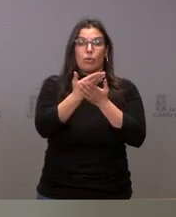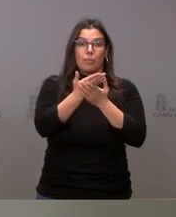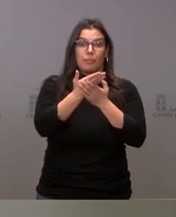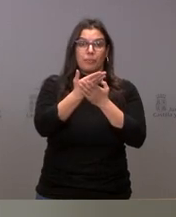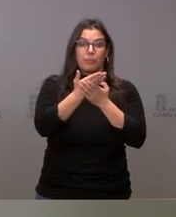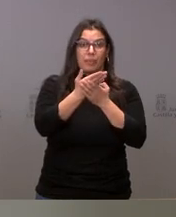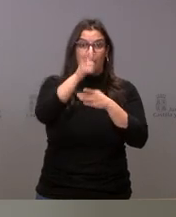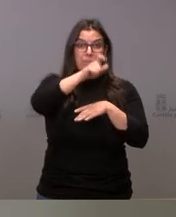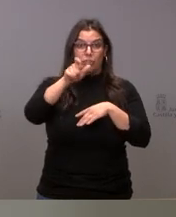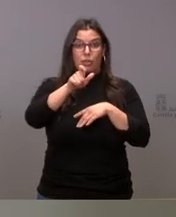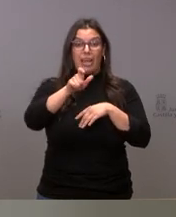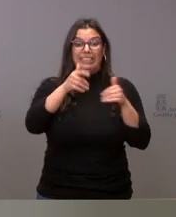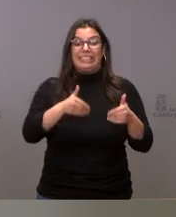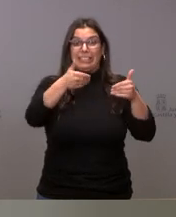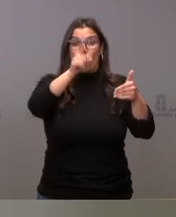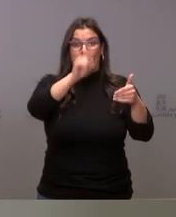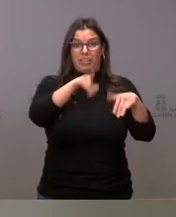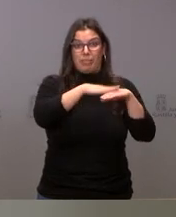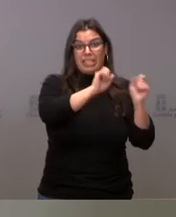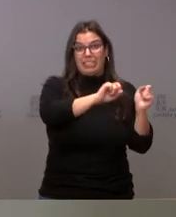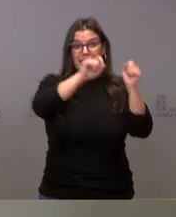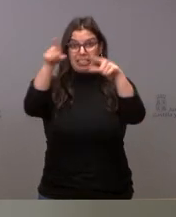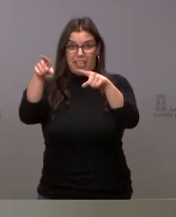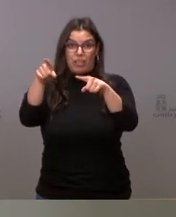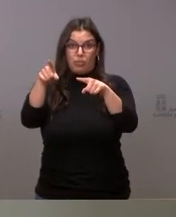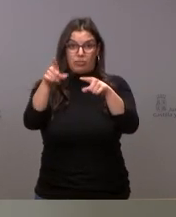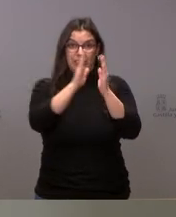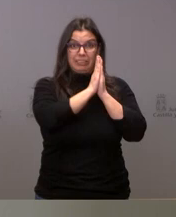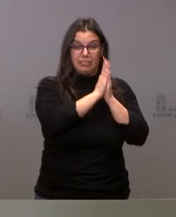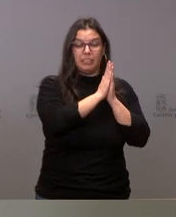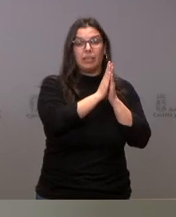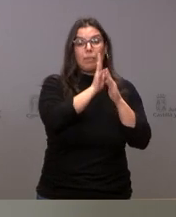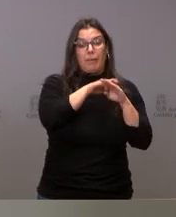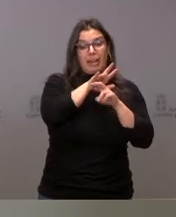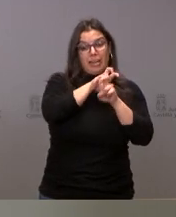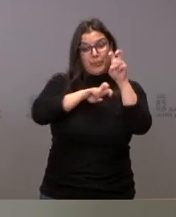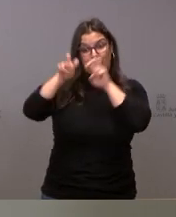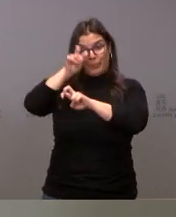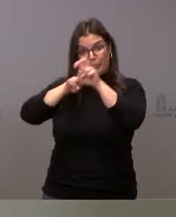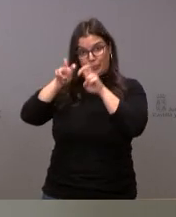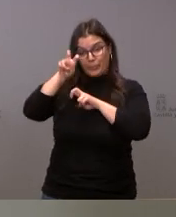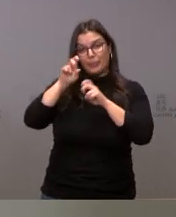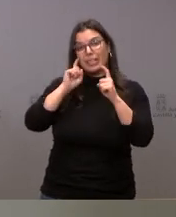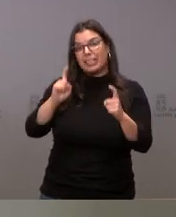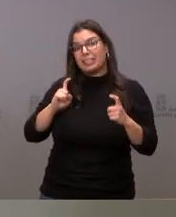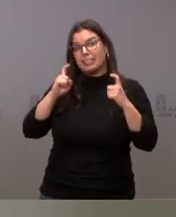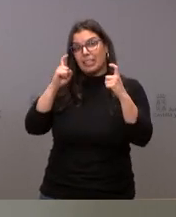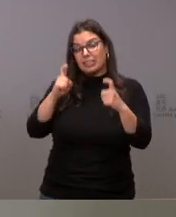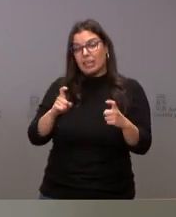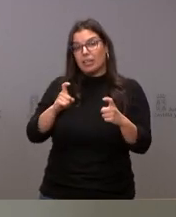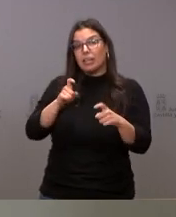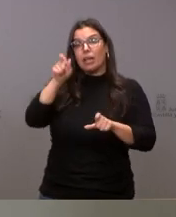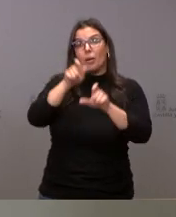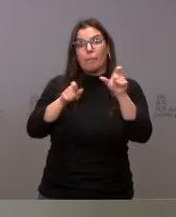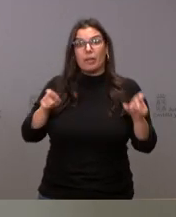traslado durante un mes, como legalmente se establece, y se va, en este periodo, a intentar que aquellas personas